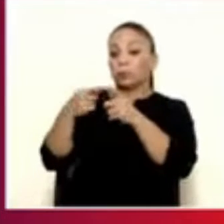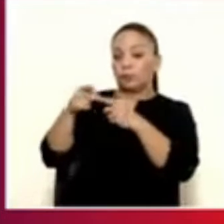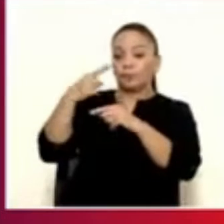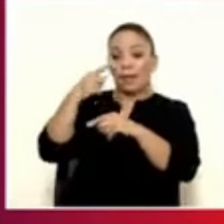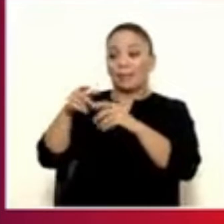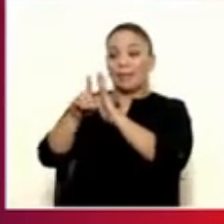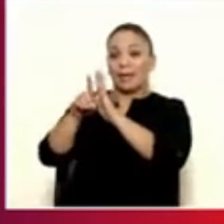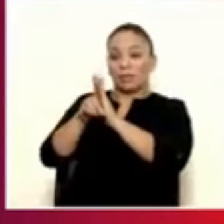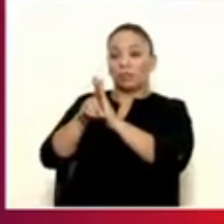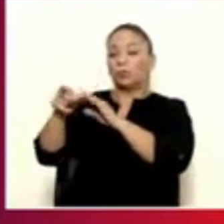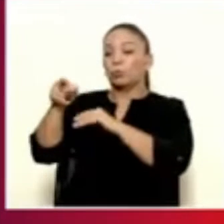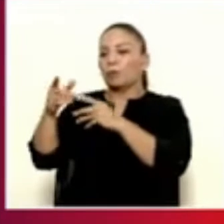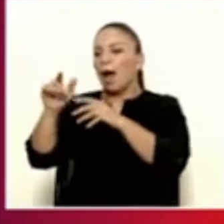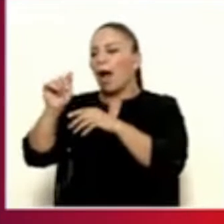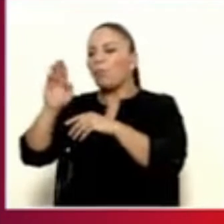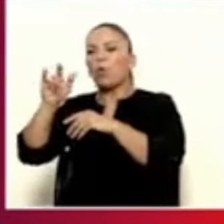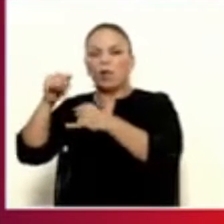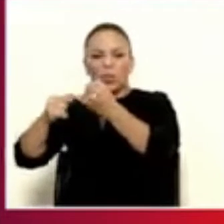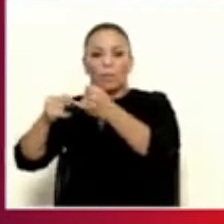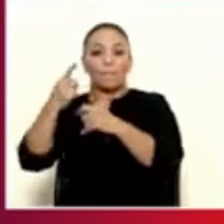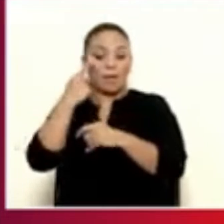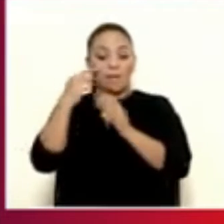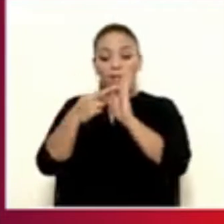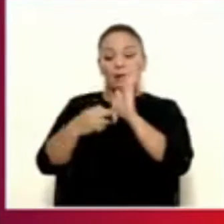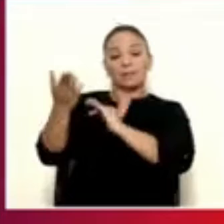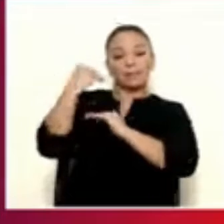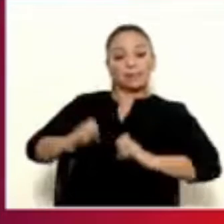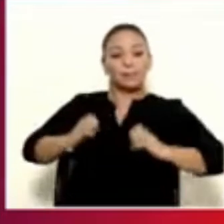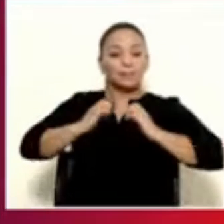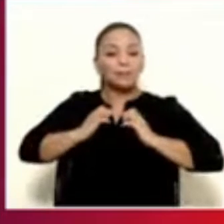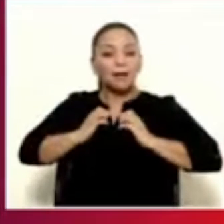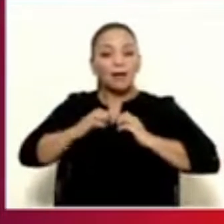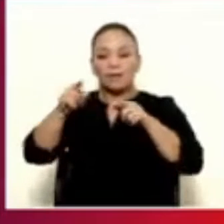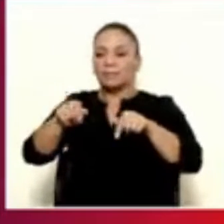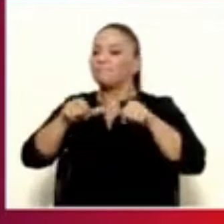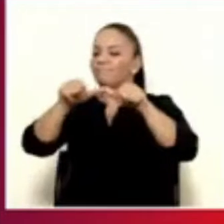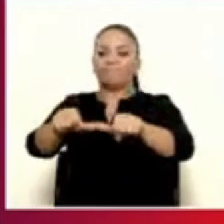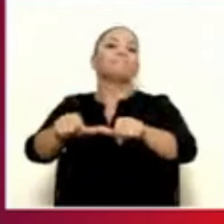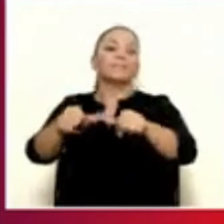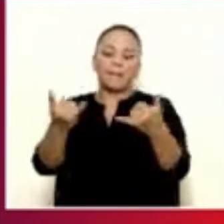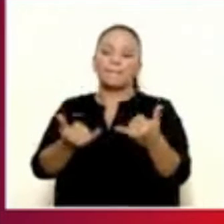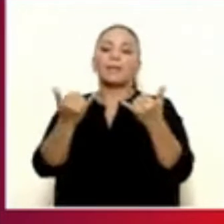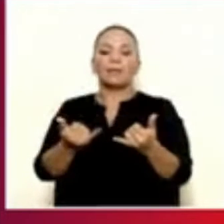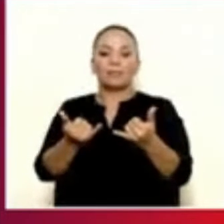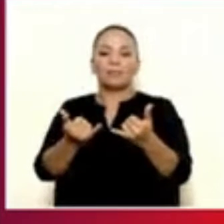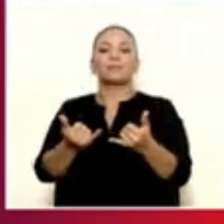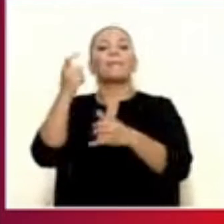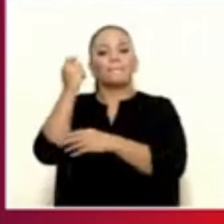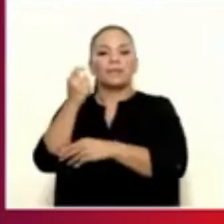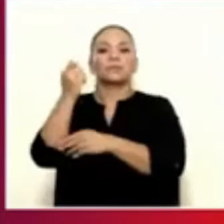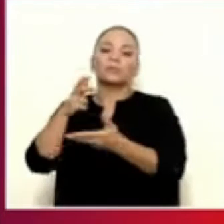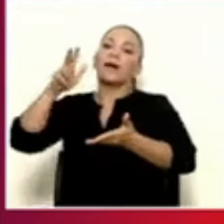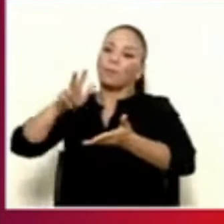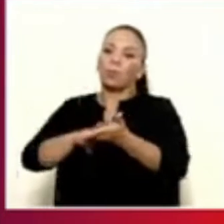qué significa? Que las reglas que existían en su momento mantienen la vigencia en la medida que esas pensiones fueron